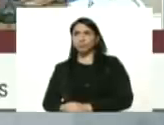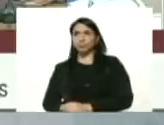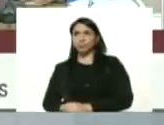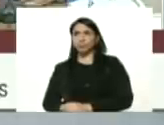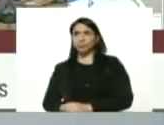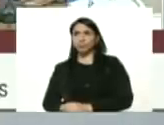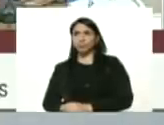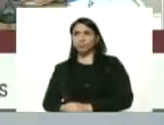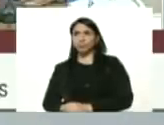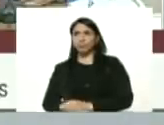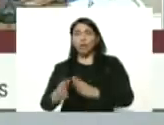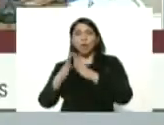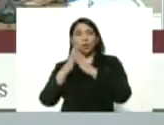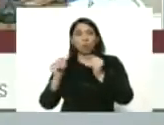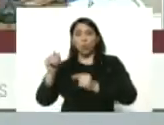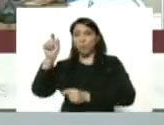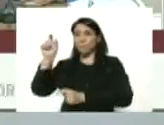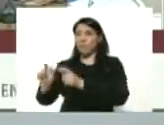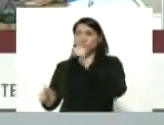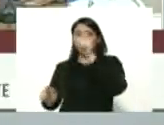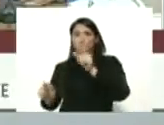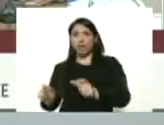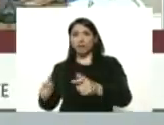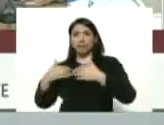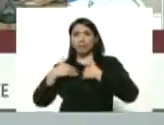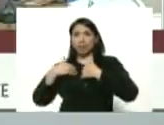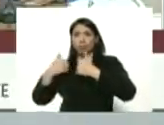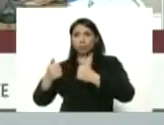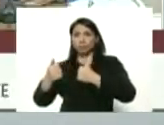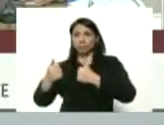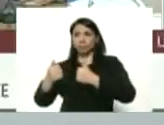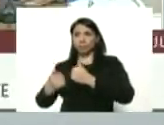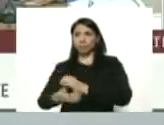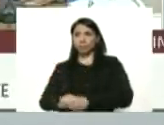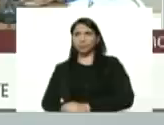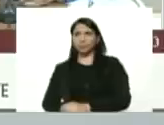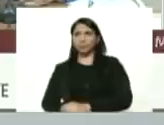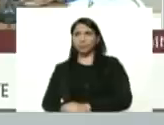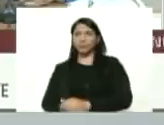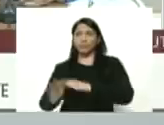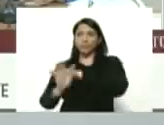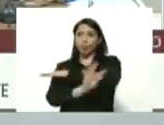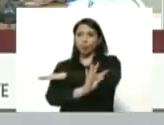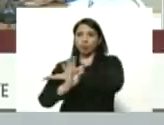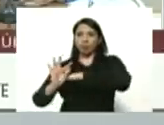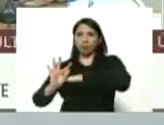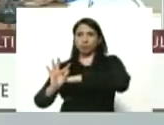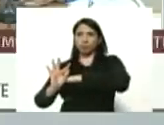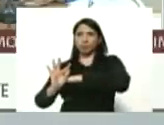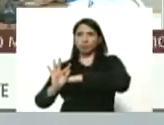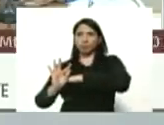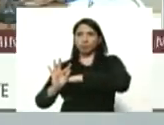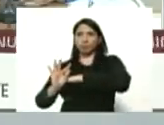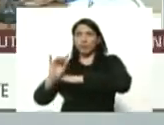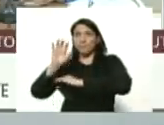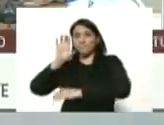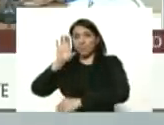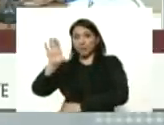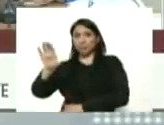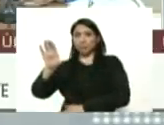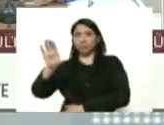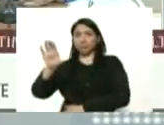a todo el personal sanitario de las fronteras y del país